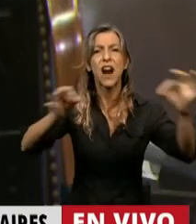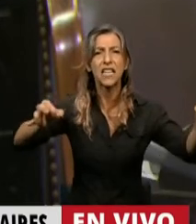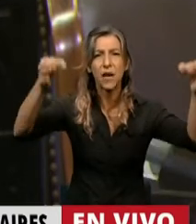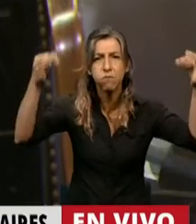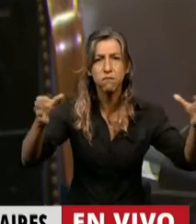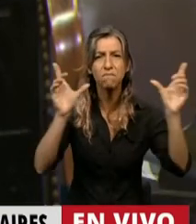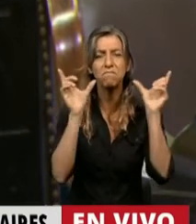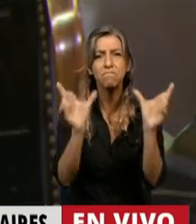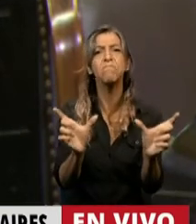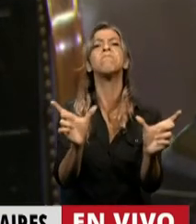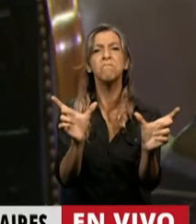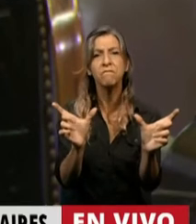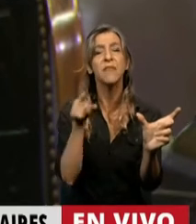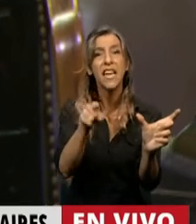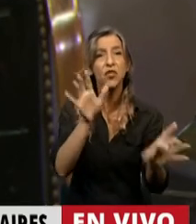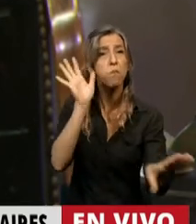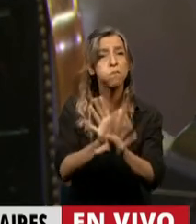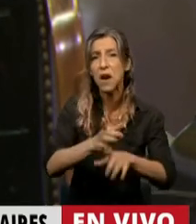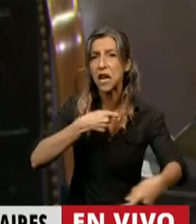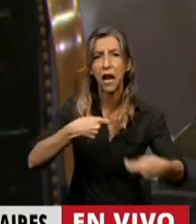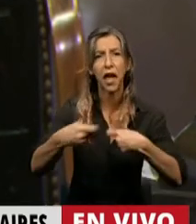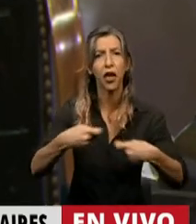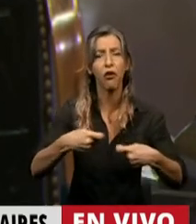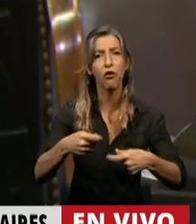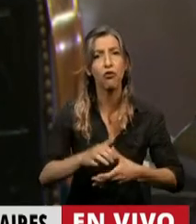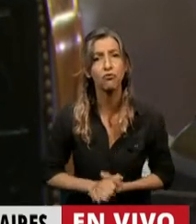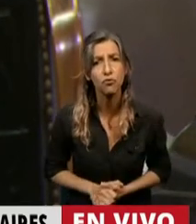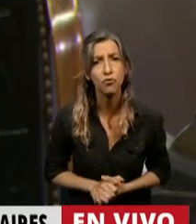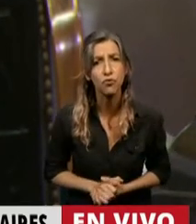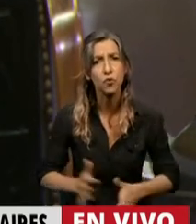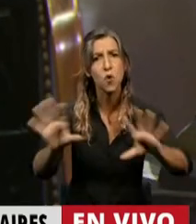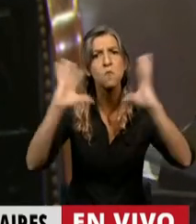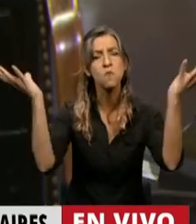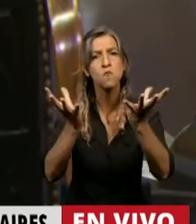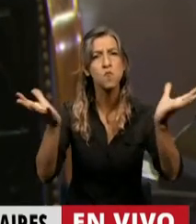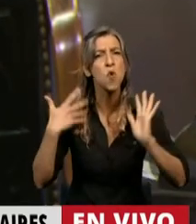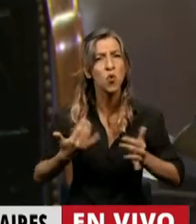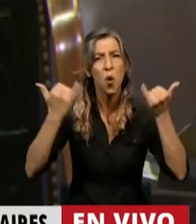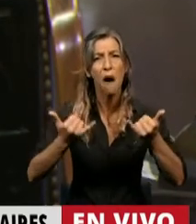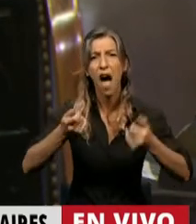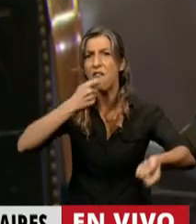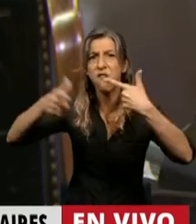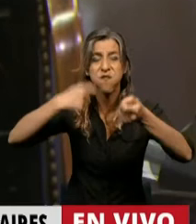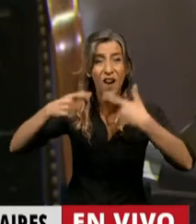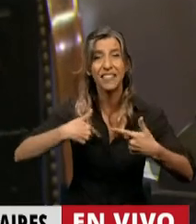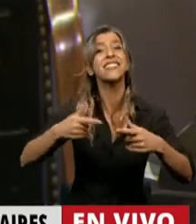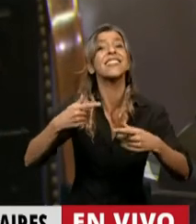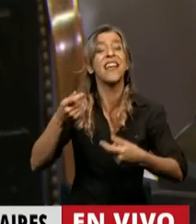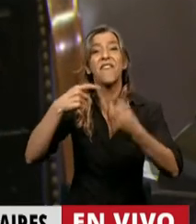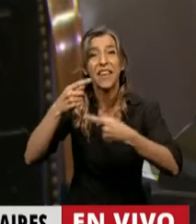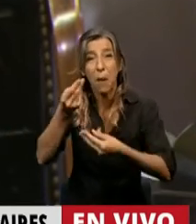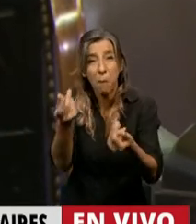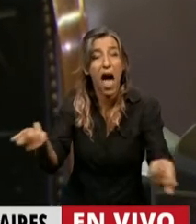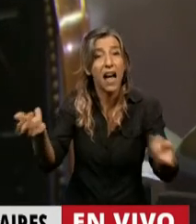mayores ganancias dan a nivel internacional superando incluso al narcotráfico